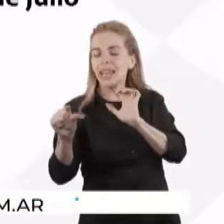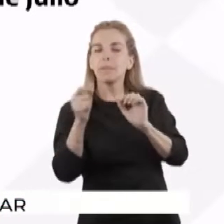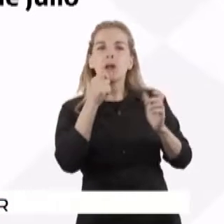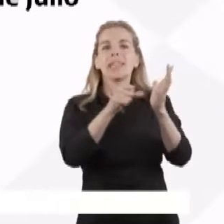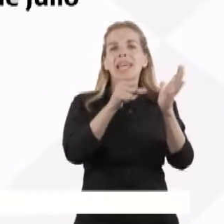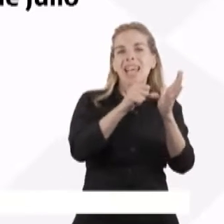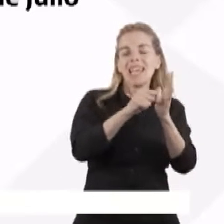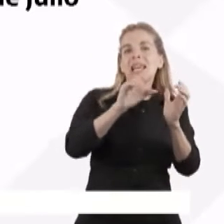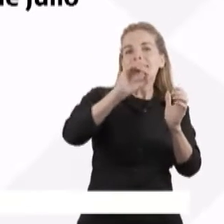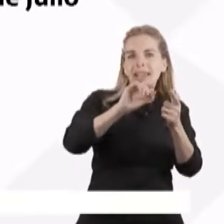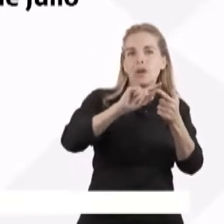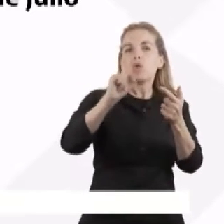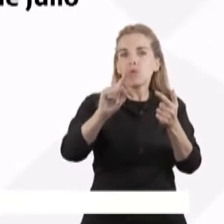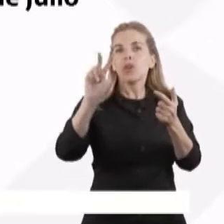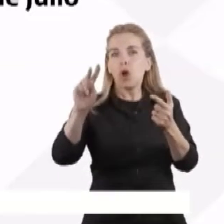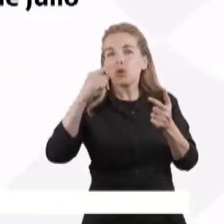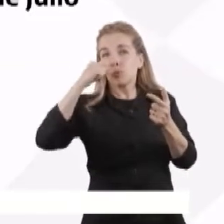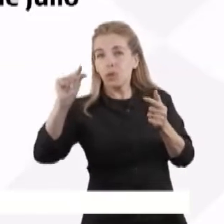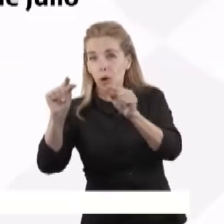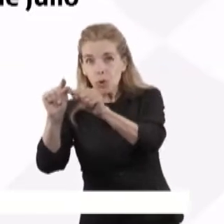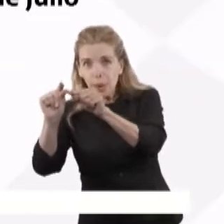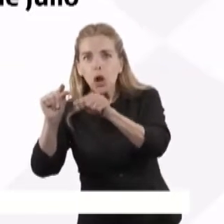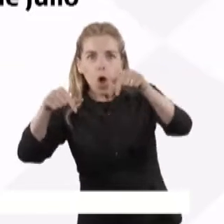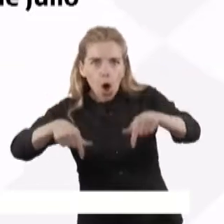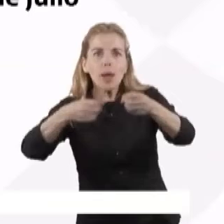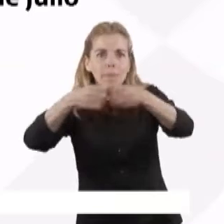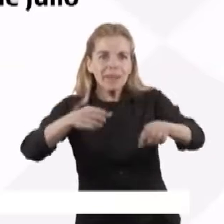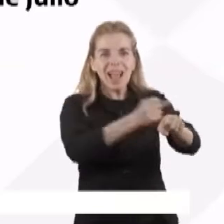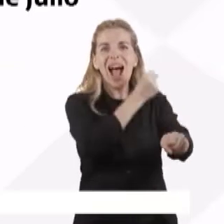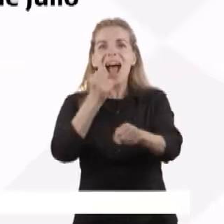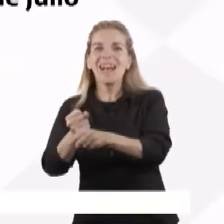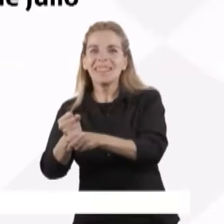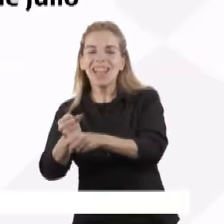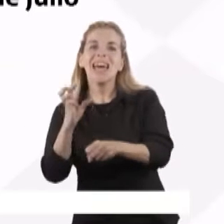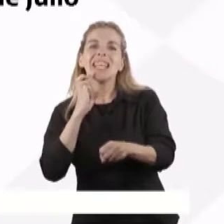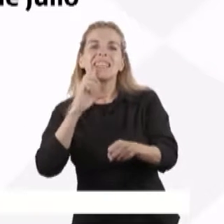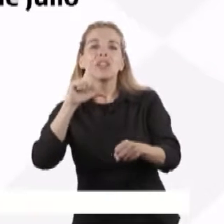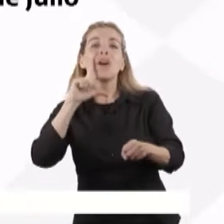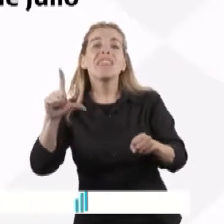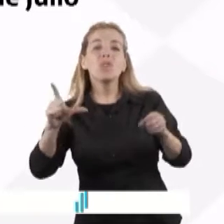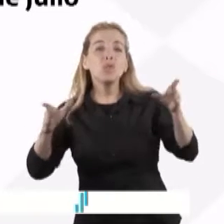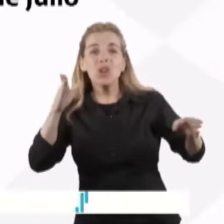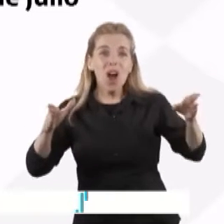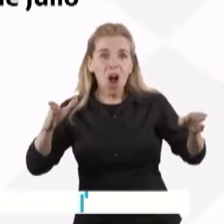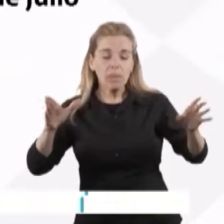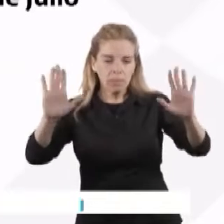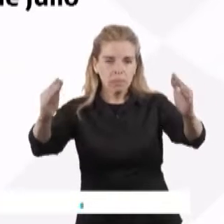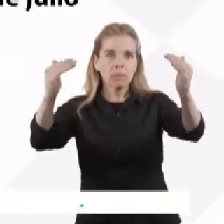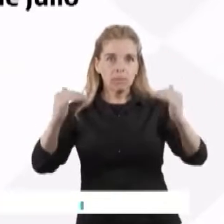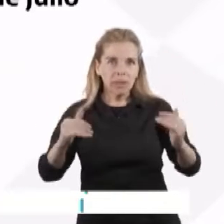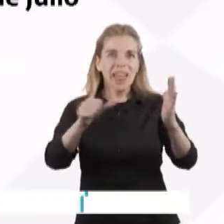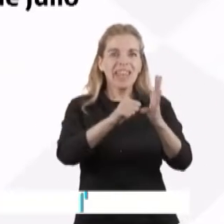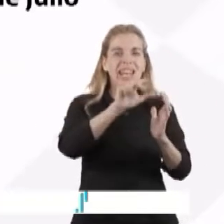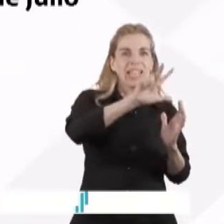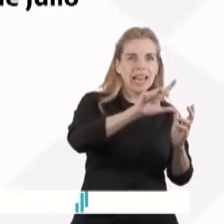terminados en 0, 1 y 2 ya pueden cargarse y hasta el 19 de julio inclusive, los DNI terminados en 3,